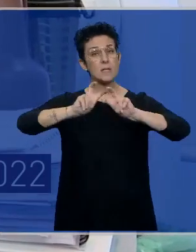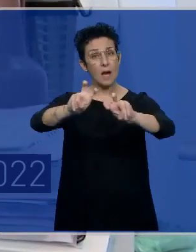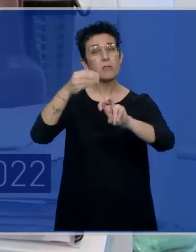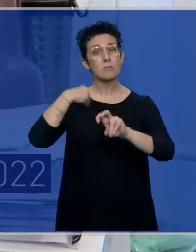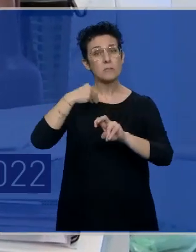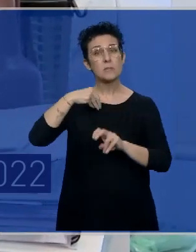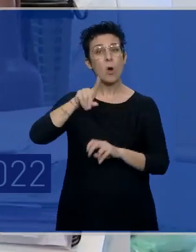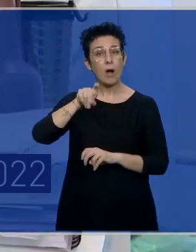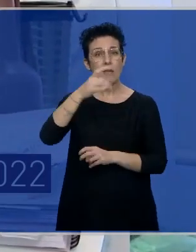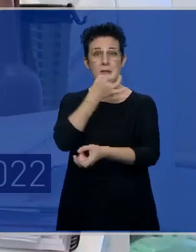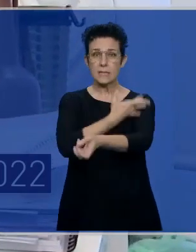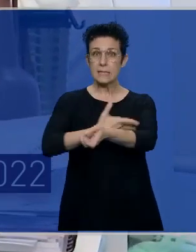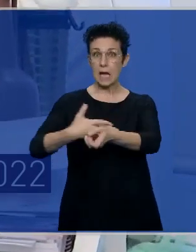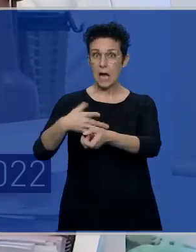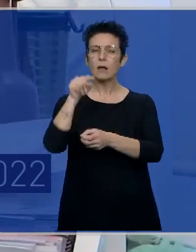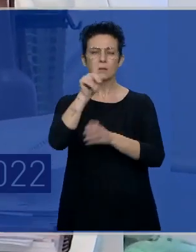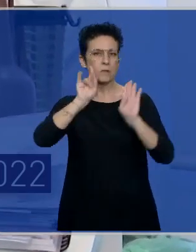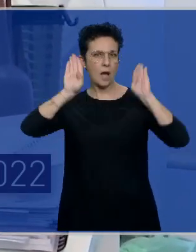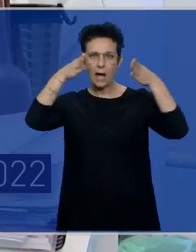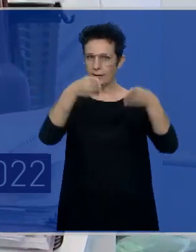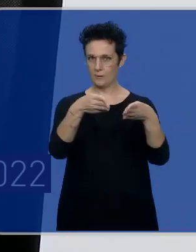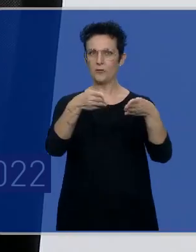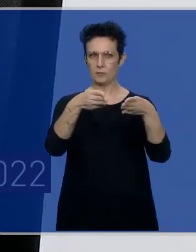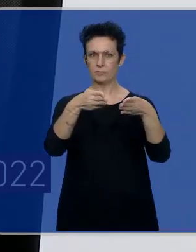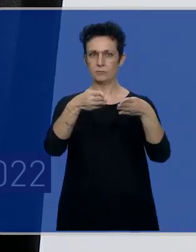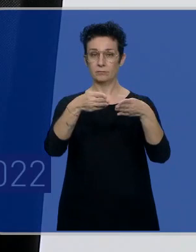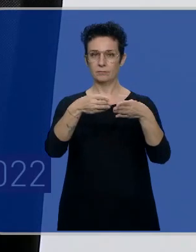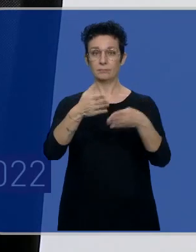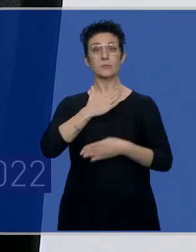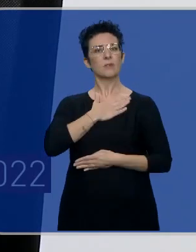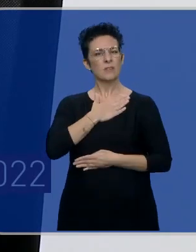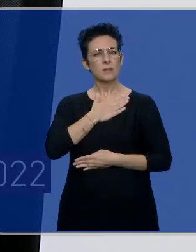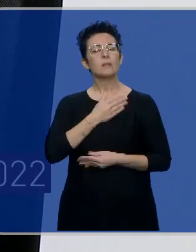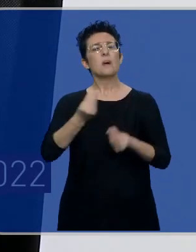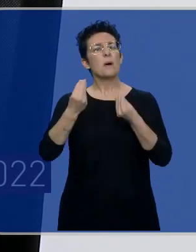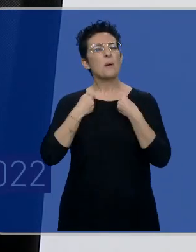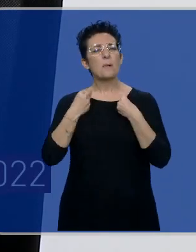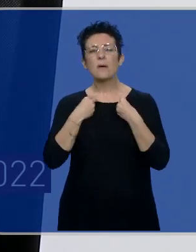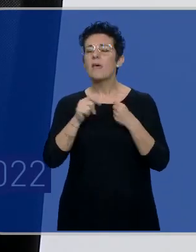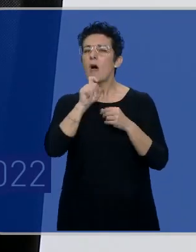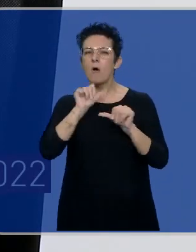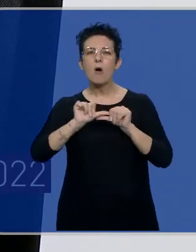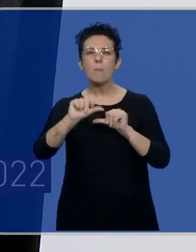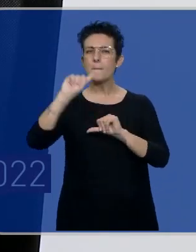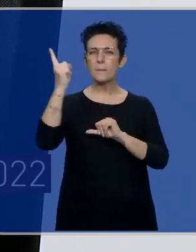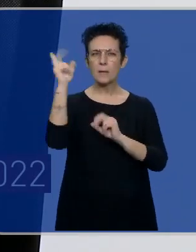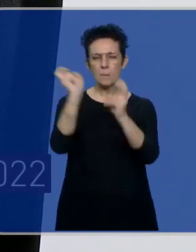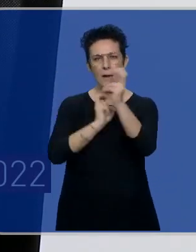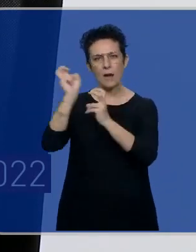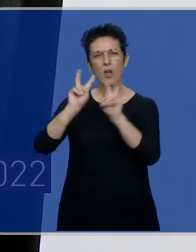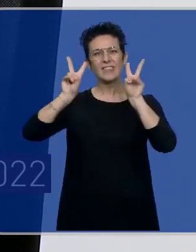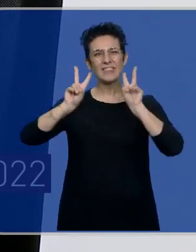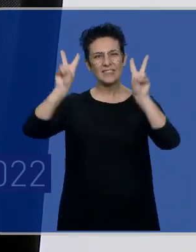un tipo de cáncer sanguíneo, centra toda su atención. Yo vivo la llegada de los primeros ensayos clínicos con